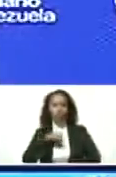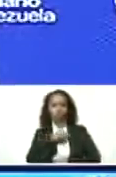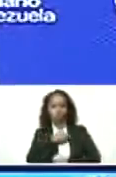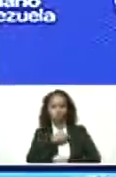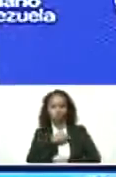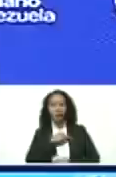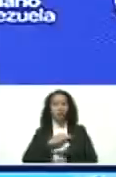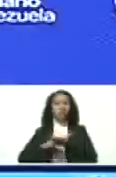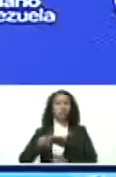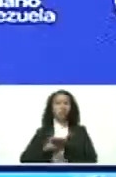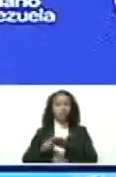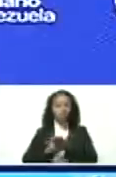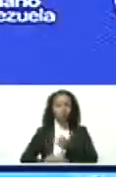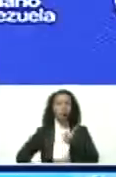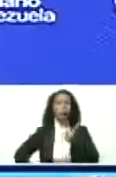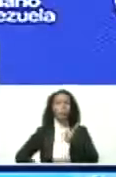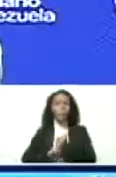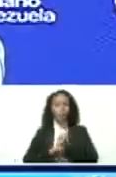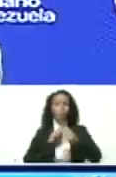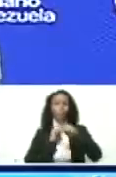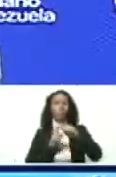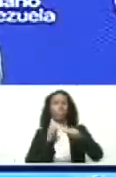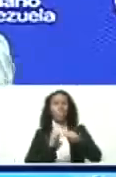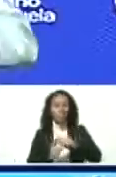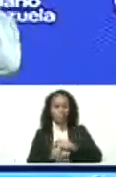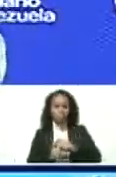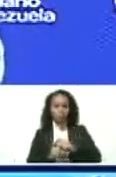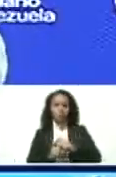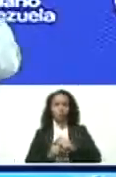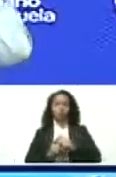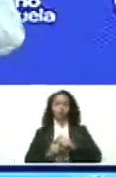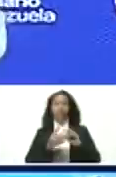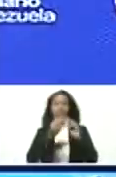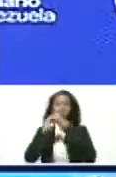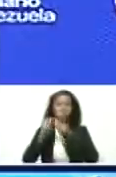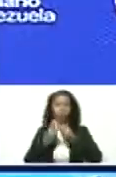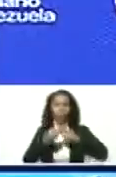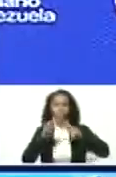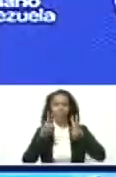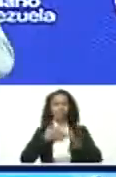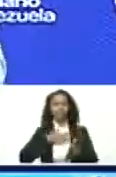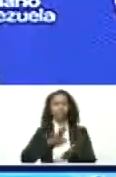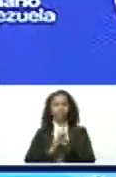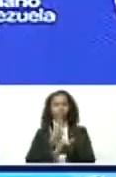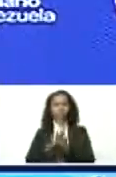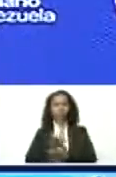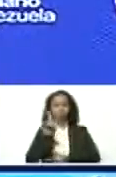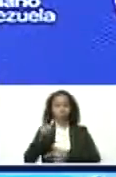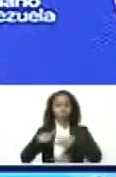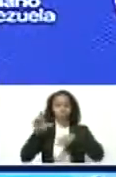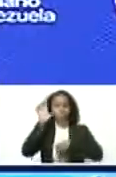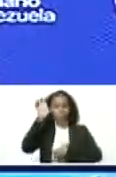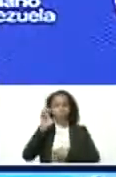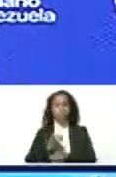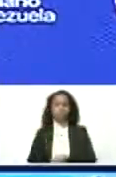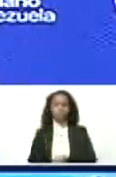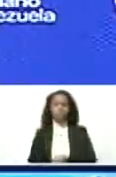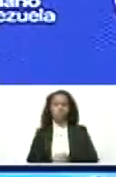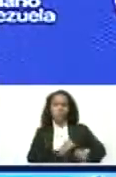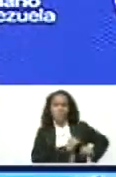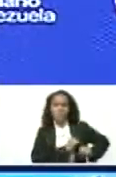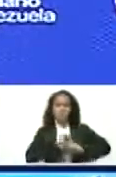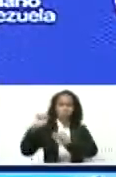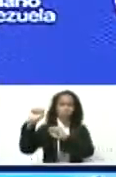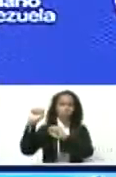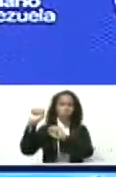resultados favorables que restablezcan la paz y la tranquilidad en esa región. Y repudiamos